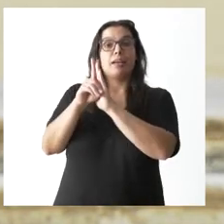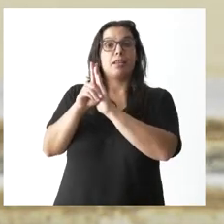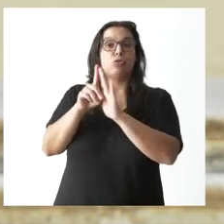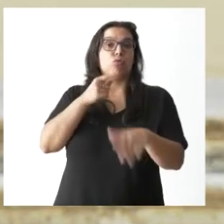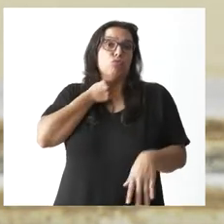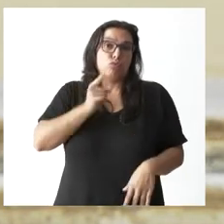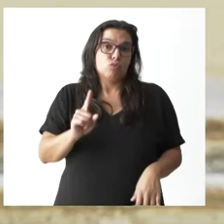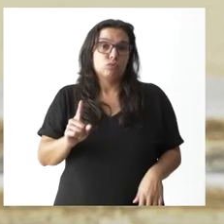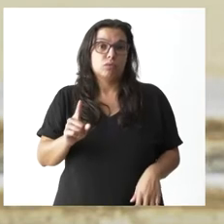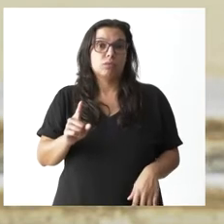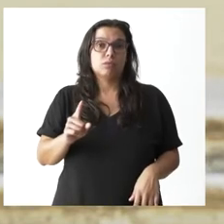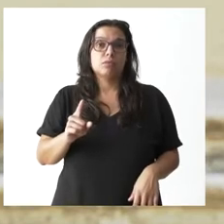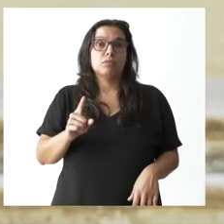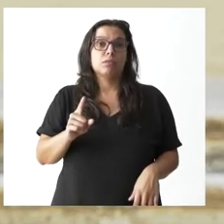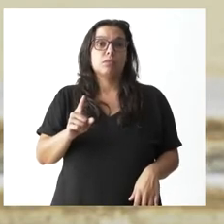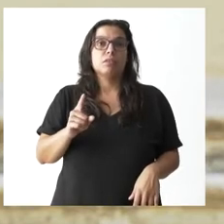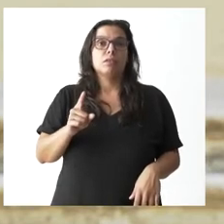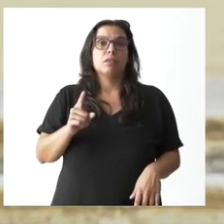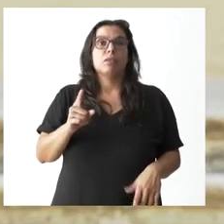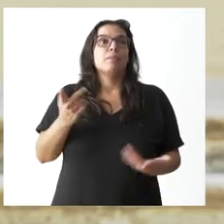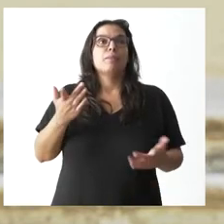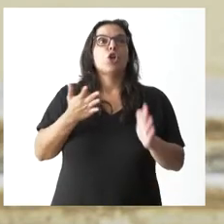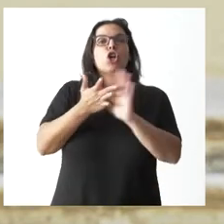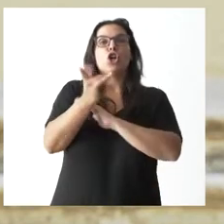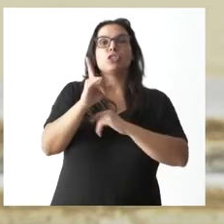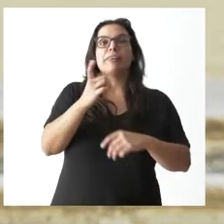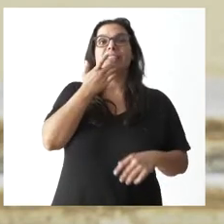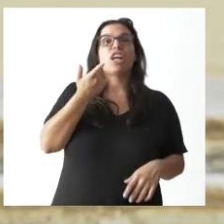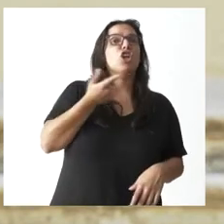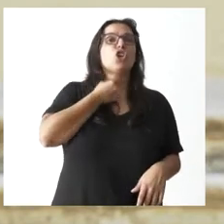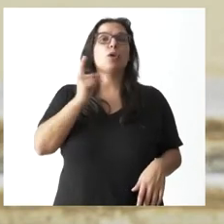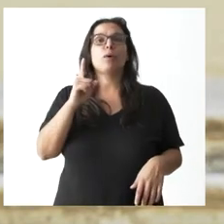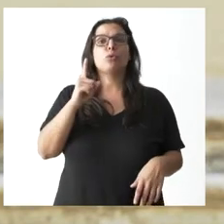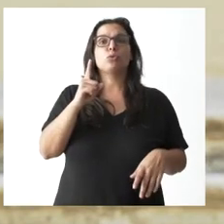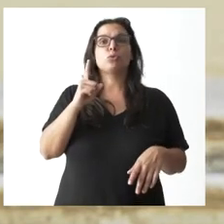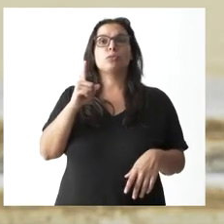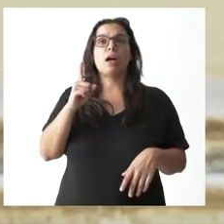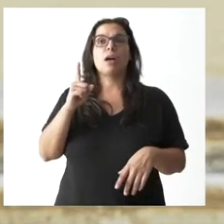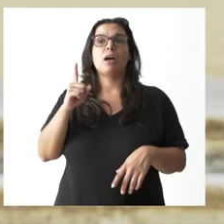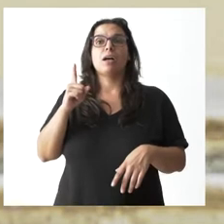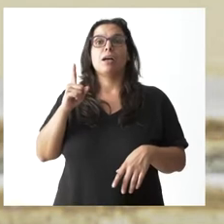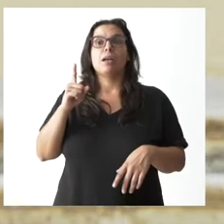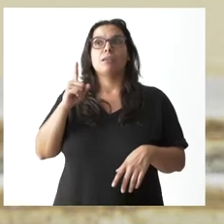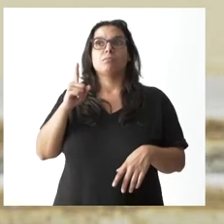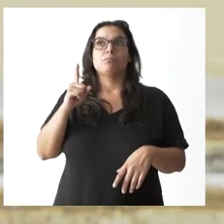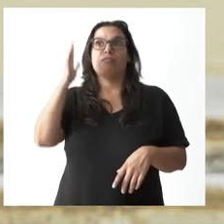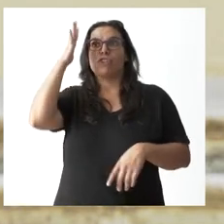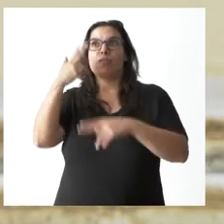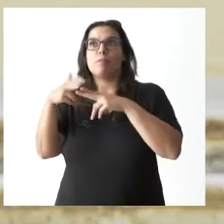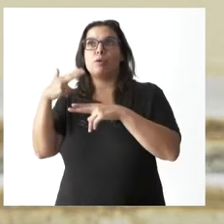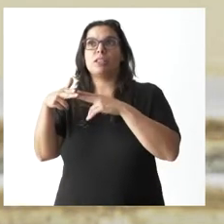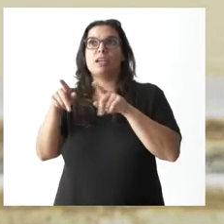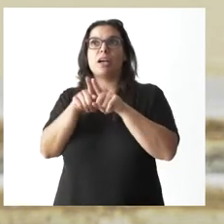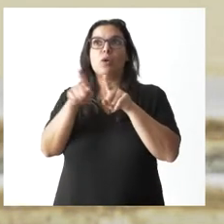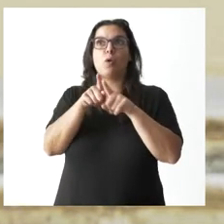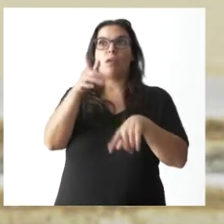gustó, pero no quiere decir que todo aquello que no nos guste, desde un punto de vista político, tenga que tener un recurso de